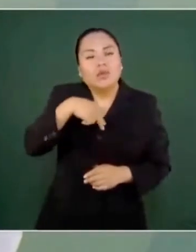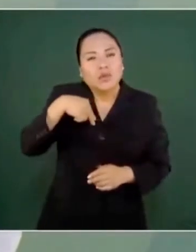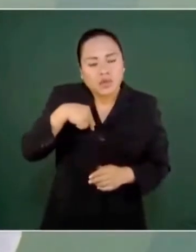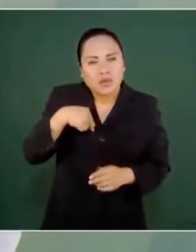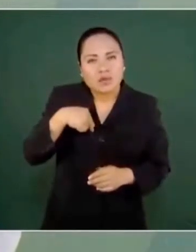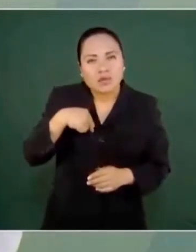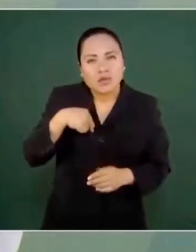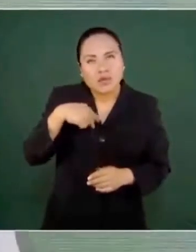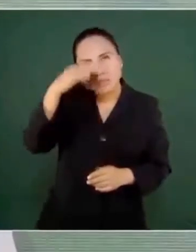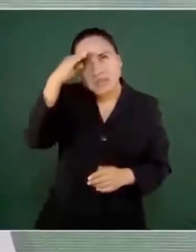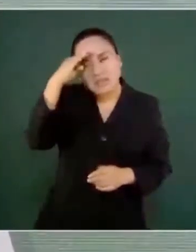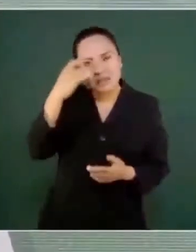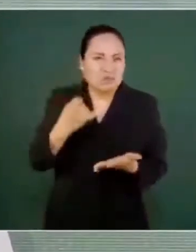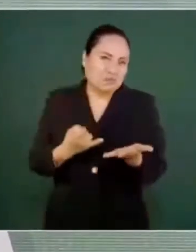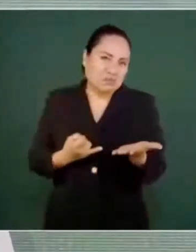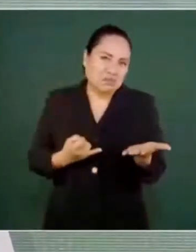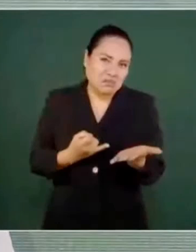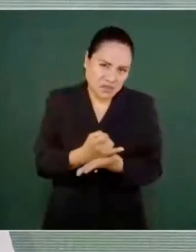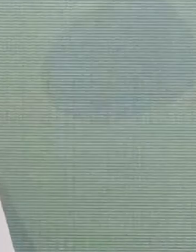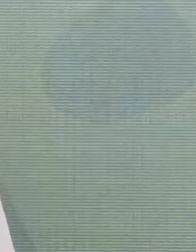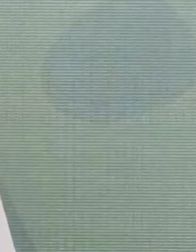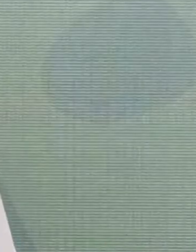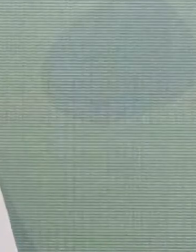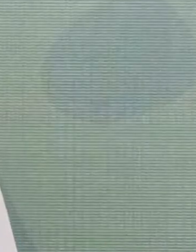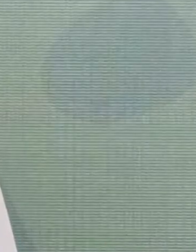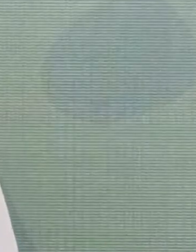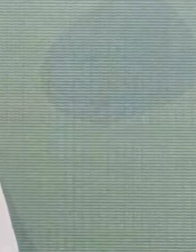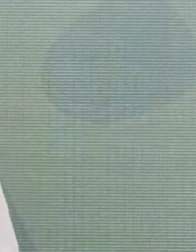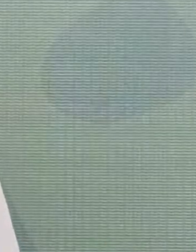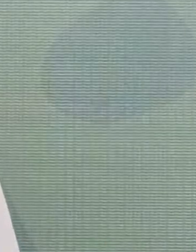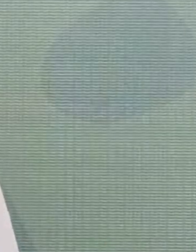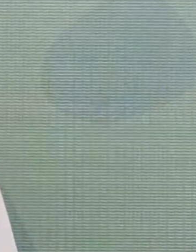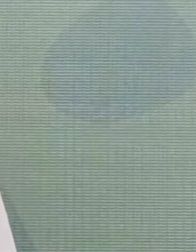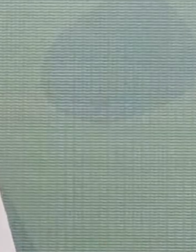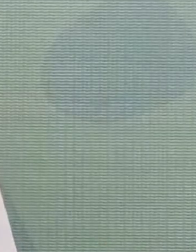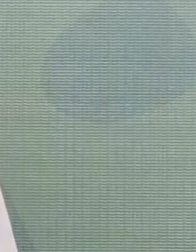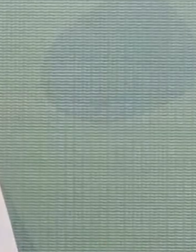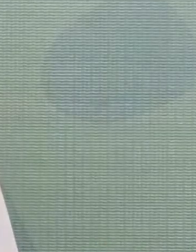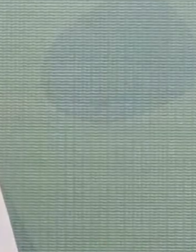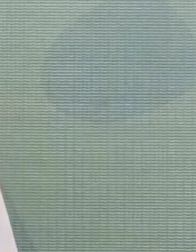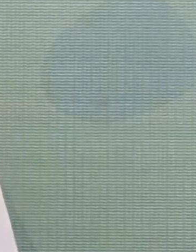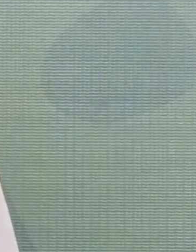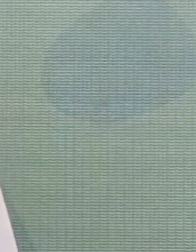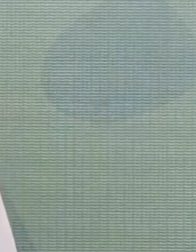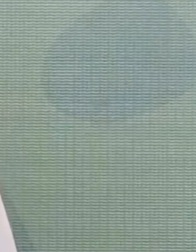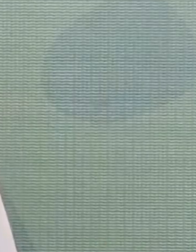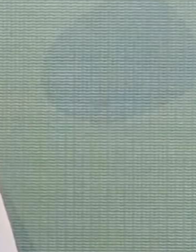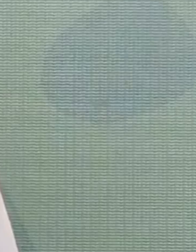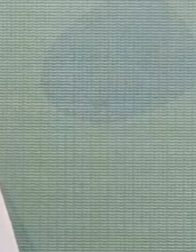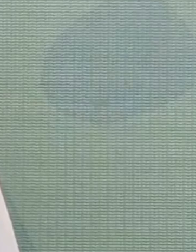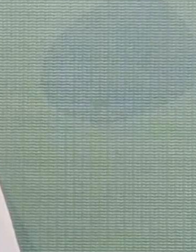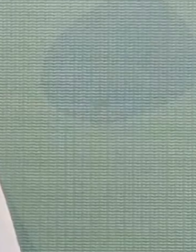decidimos no permitir los privilegios fiscales.